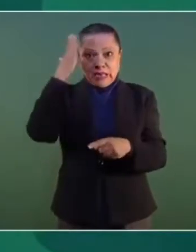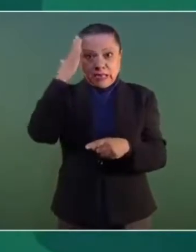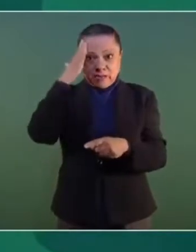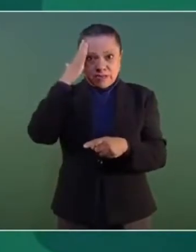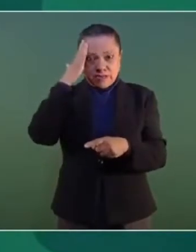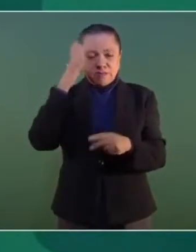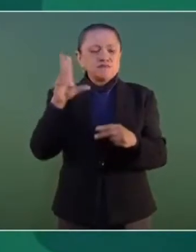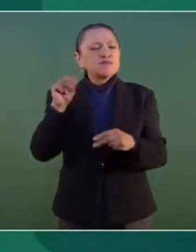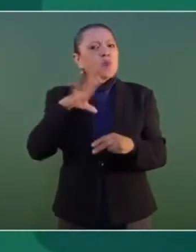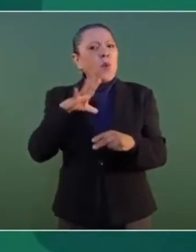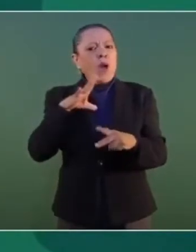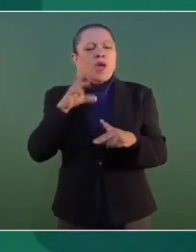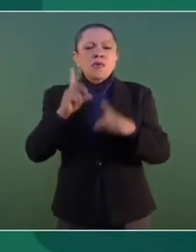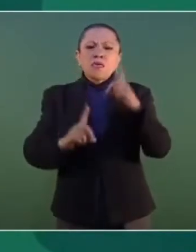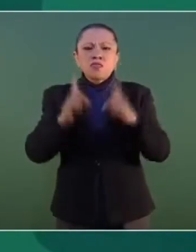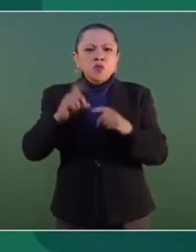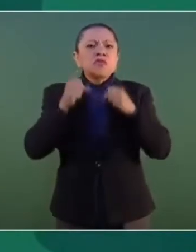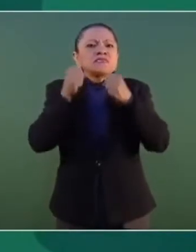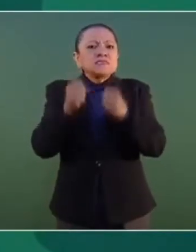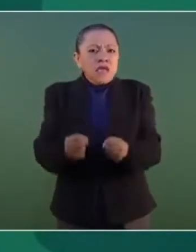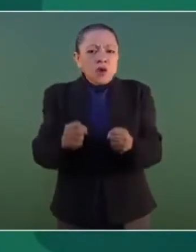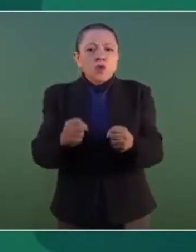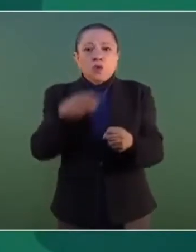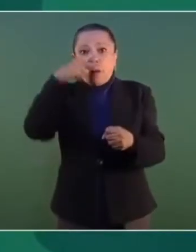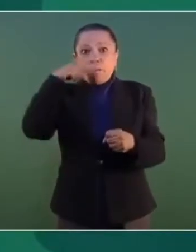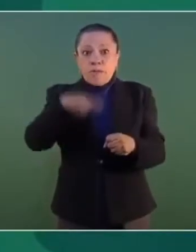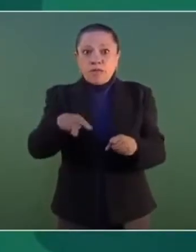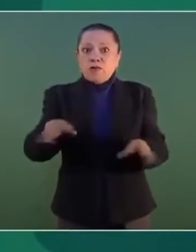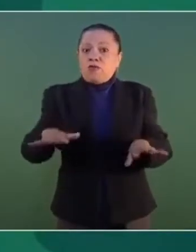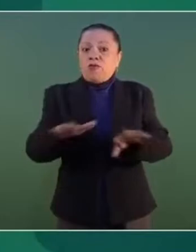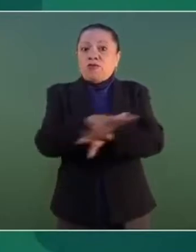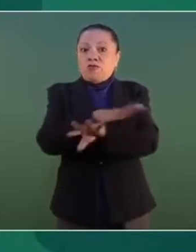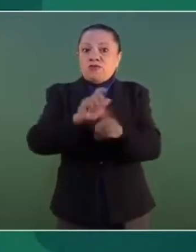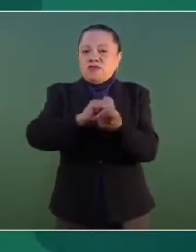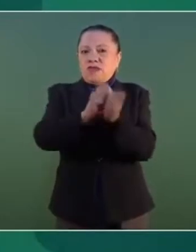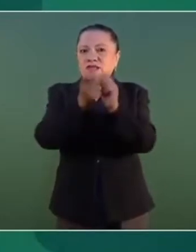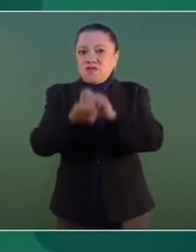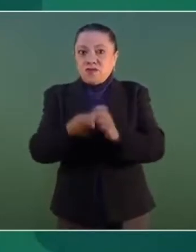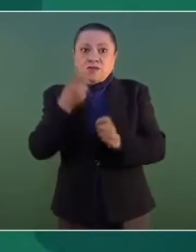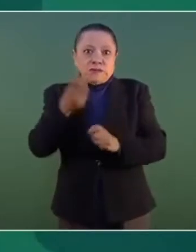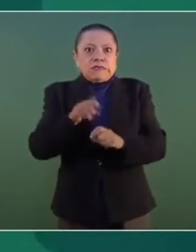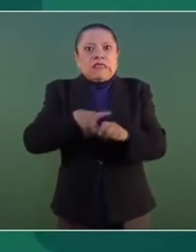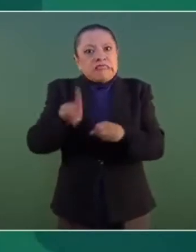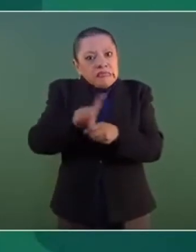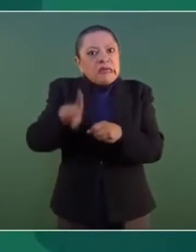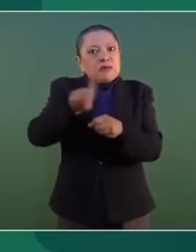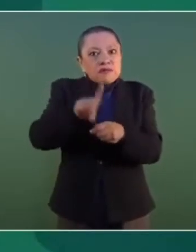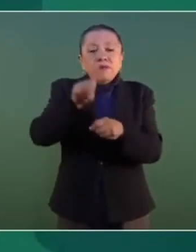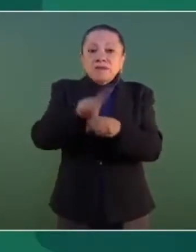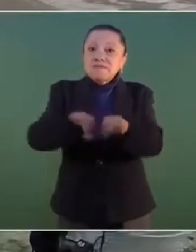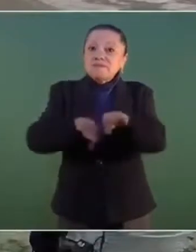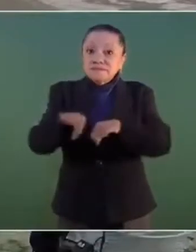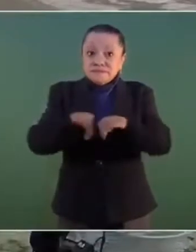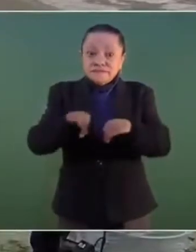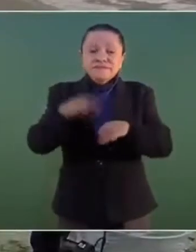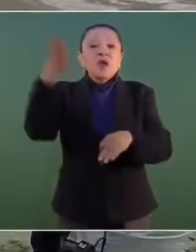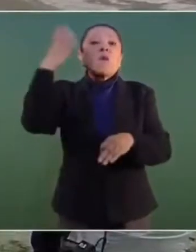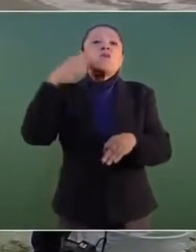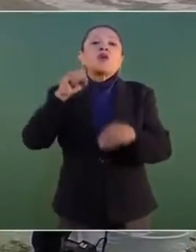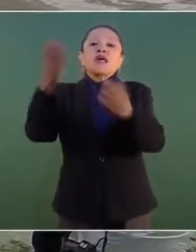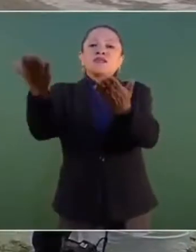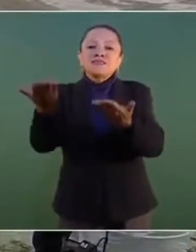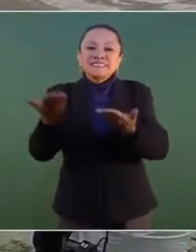hará posible el México de la transformación por el cual se trabaja día con día. Morelos lo recibe con los brazos